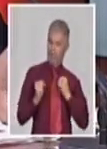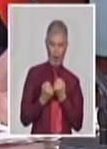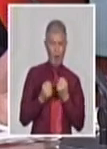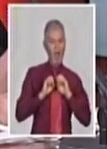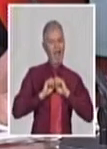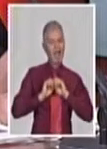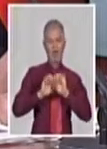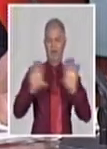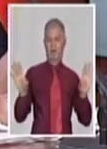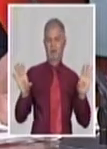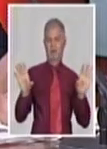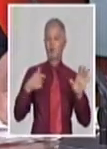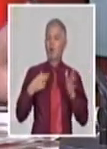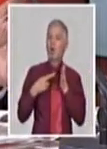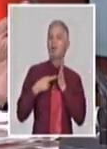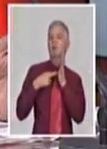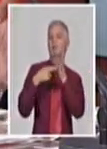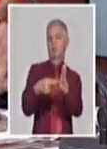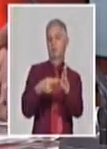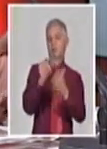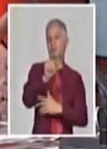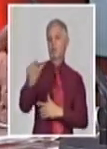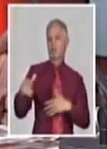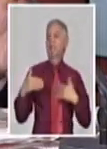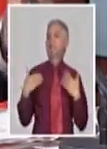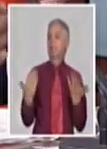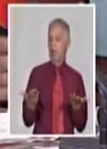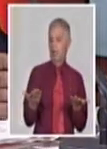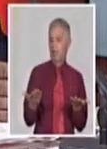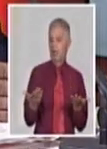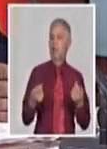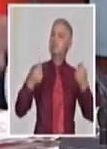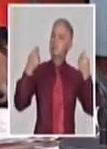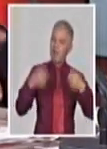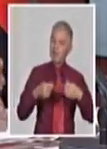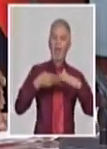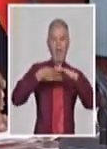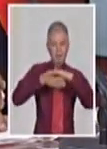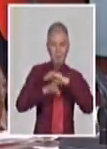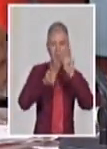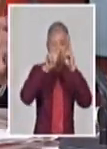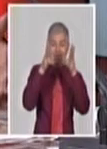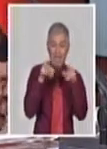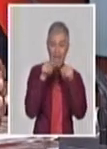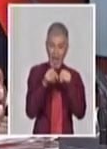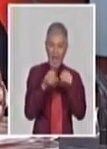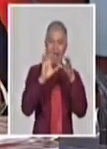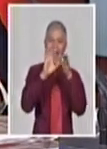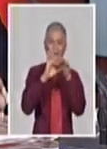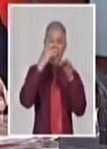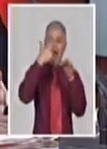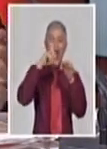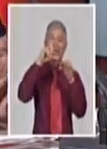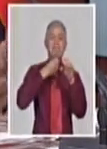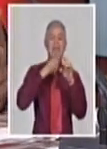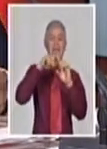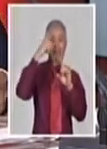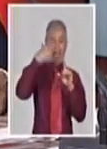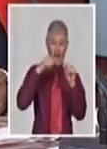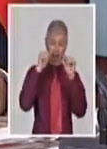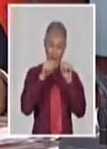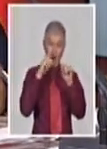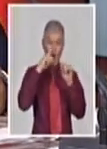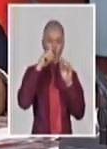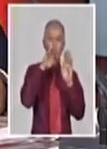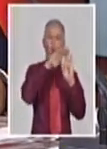Pero lo que les recomiendo a las personas es que traten de tener acceso a las normas. Hemos hecho unas normas que prácticamente